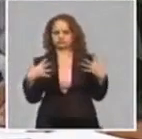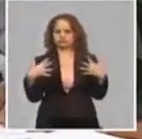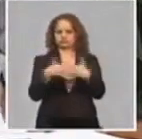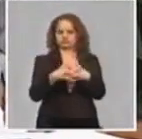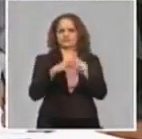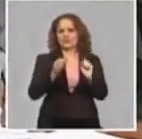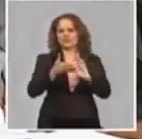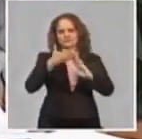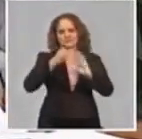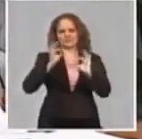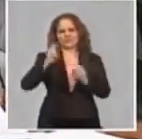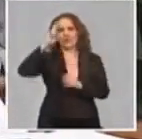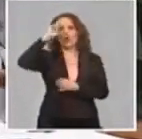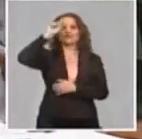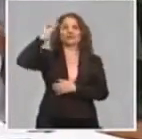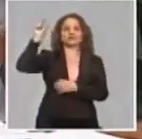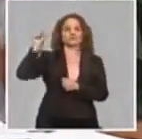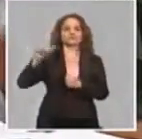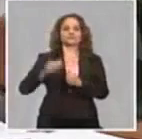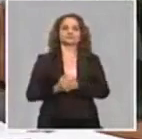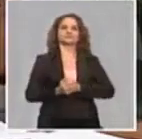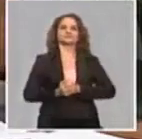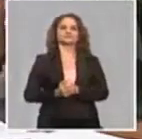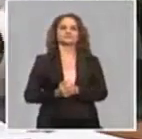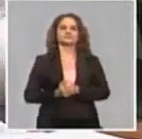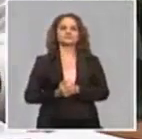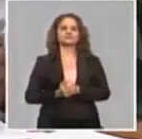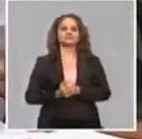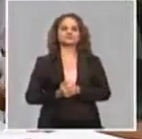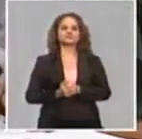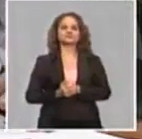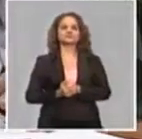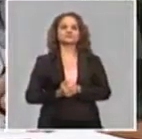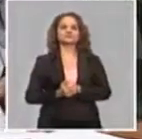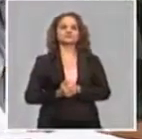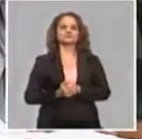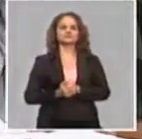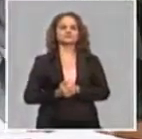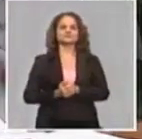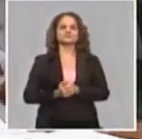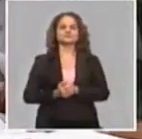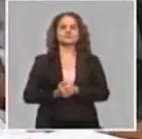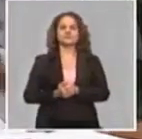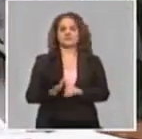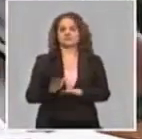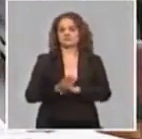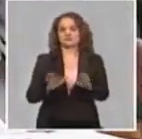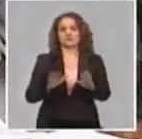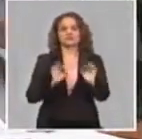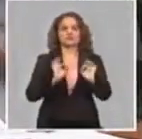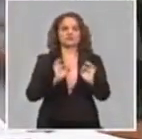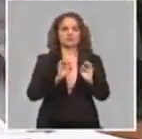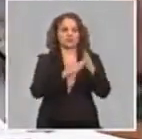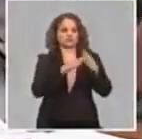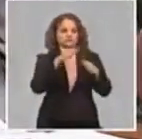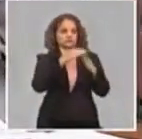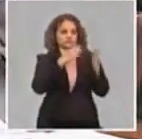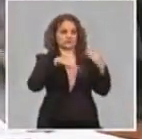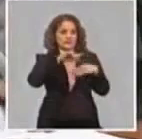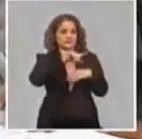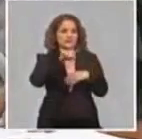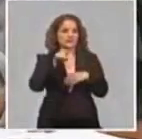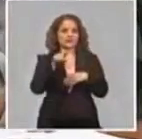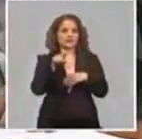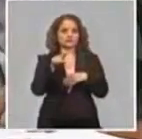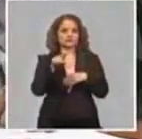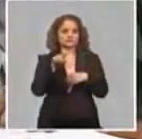hospitales. Ahora, nosotros llegamos a la etapa, bueno, a la primera fase, que es en La Habana y Matanza primero, después y